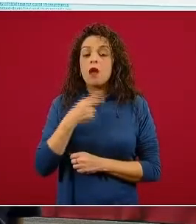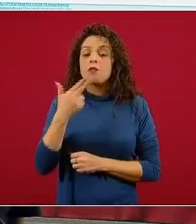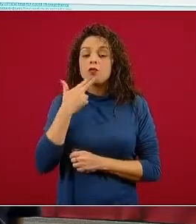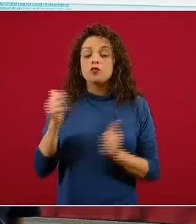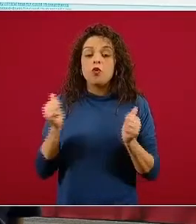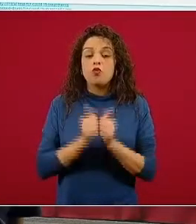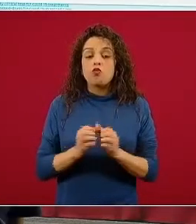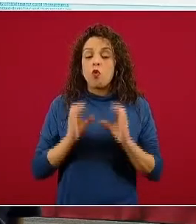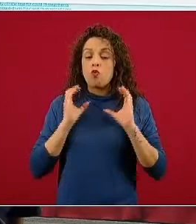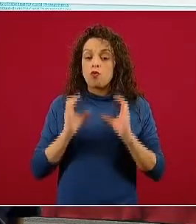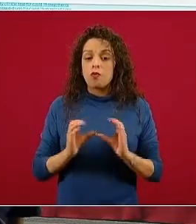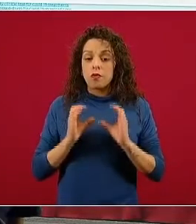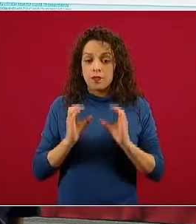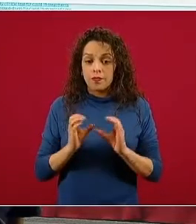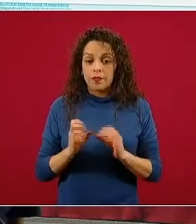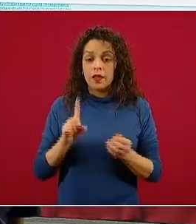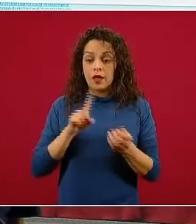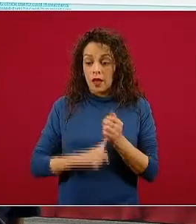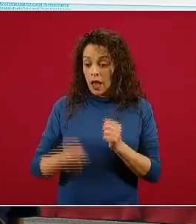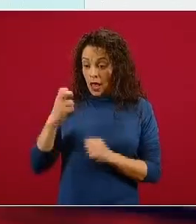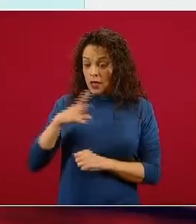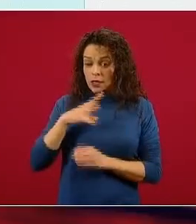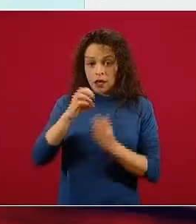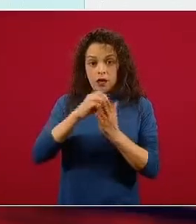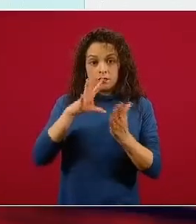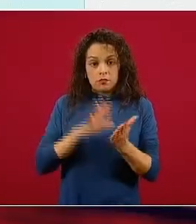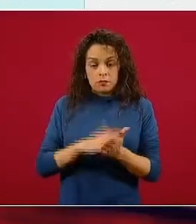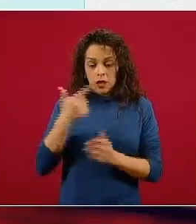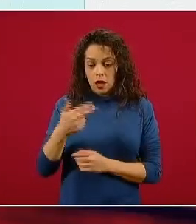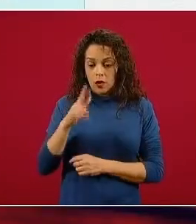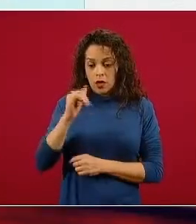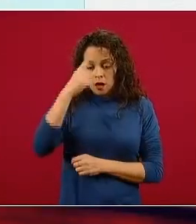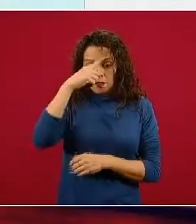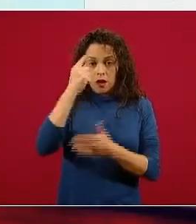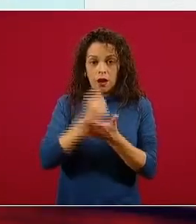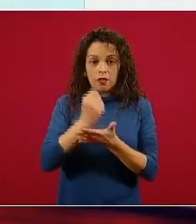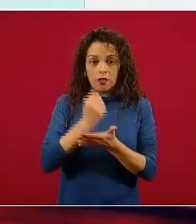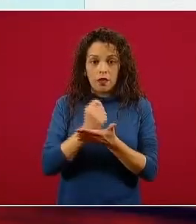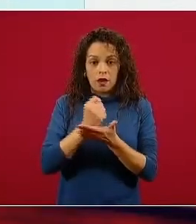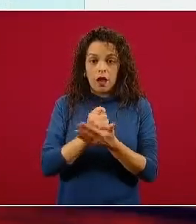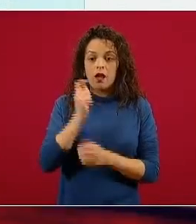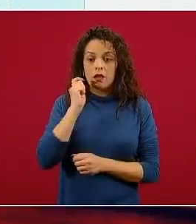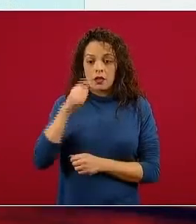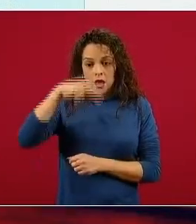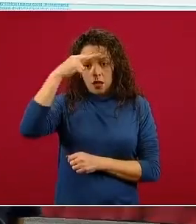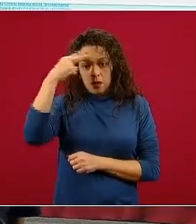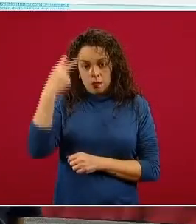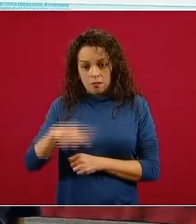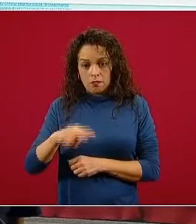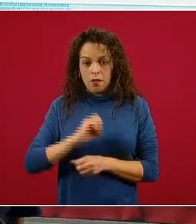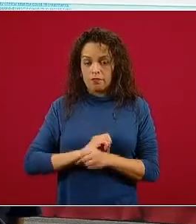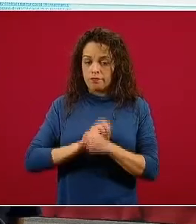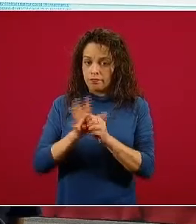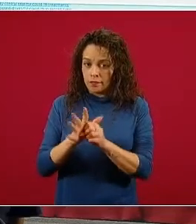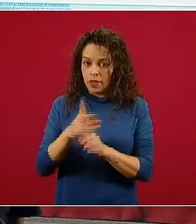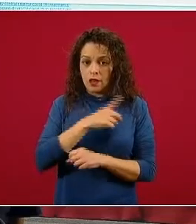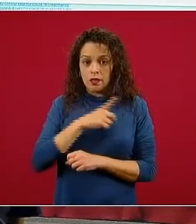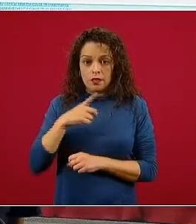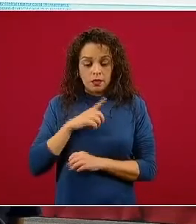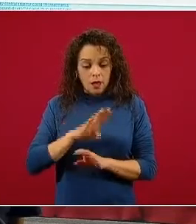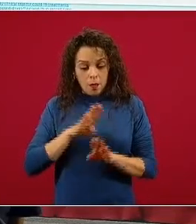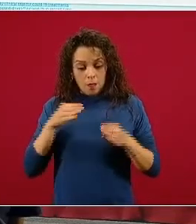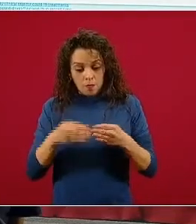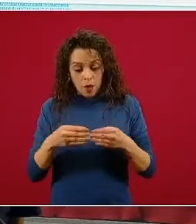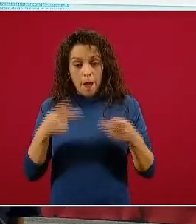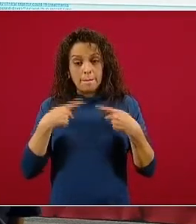guía terapéutica de COVID-19 del Gobierno de México, debe reservarse para personas que tienen COVID